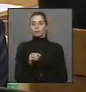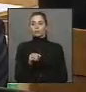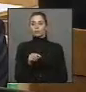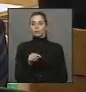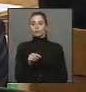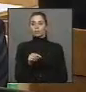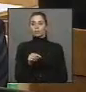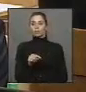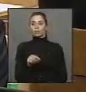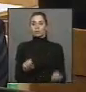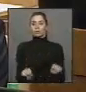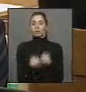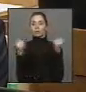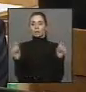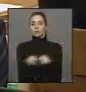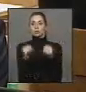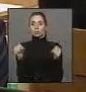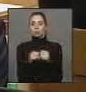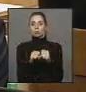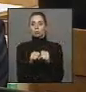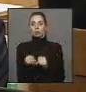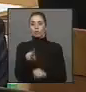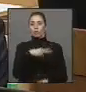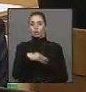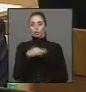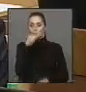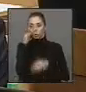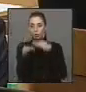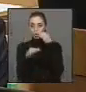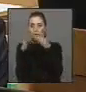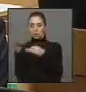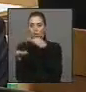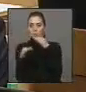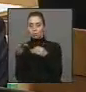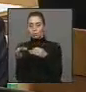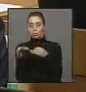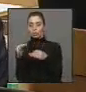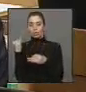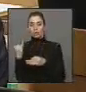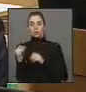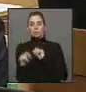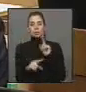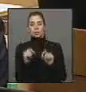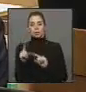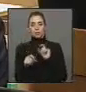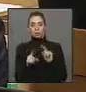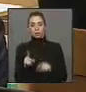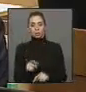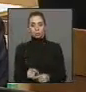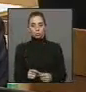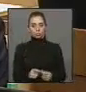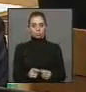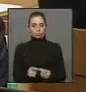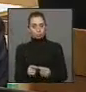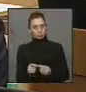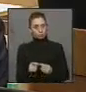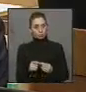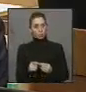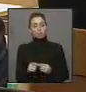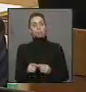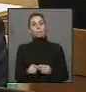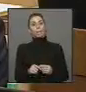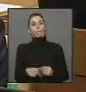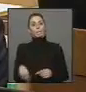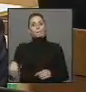para destruir muchos de nuestros planteamientos, que siempre defendimos además, porque aquí, en este